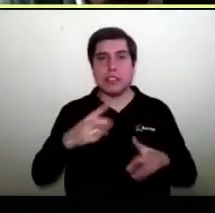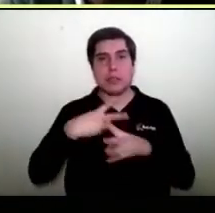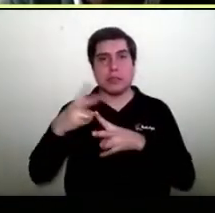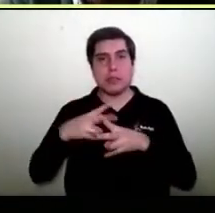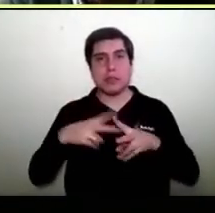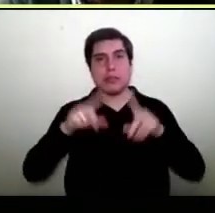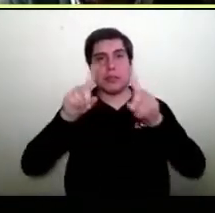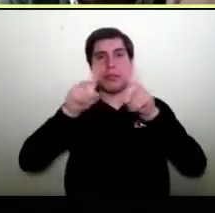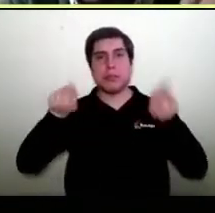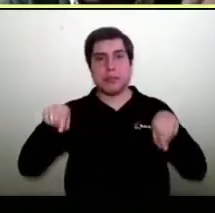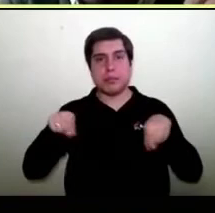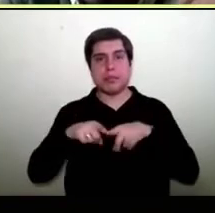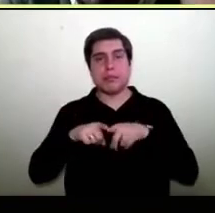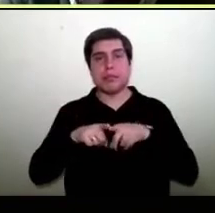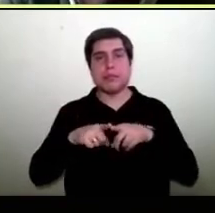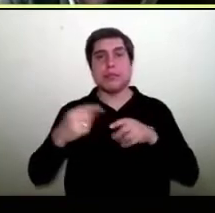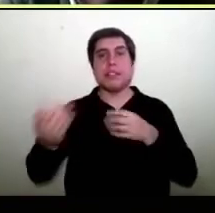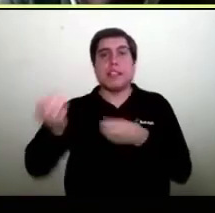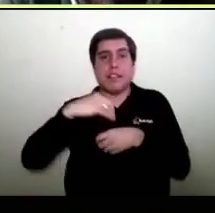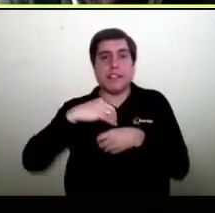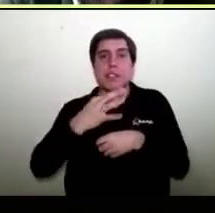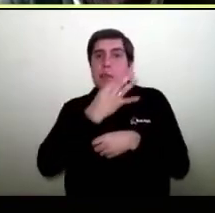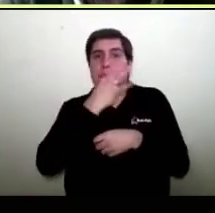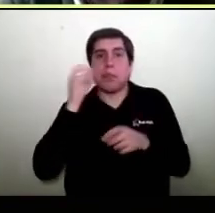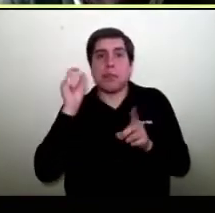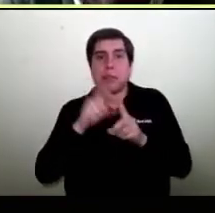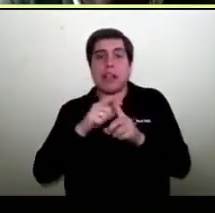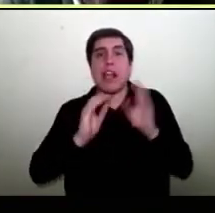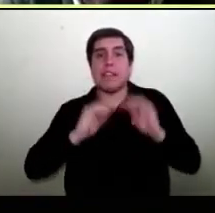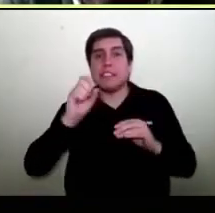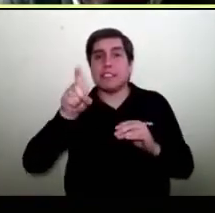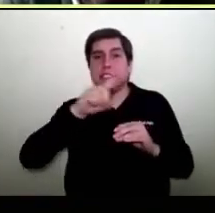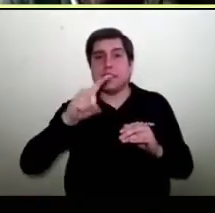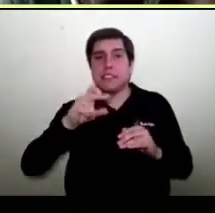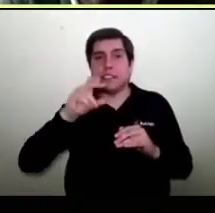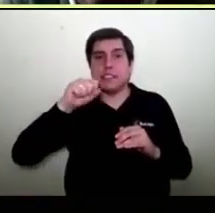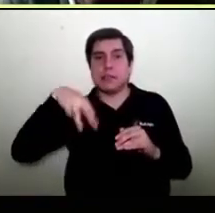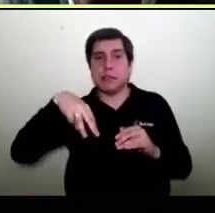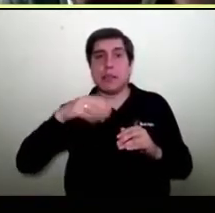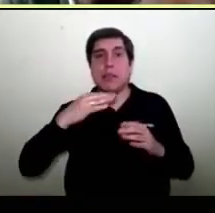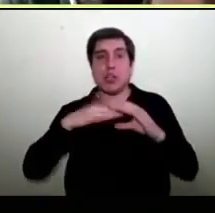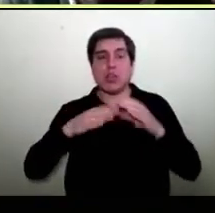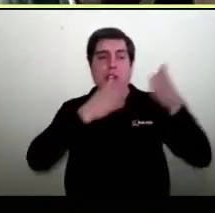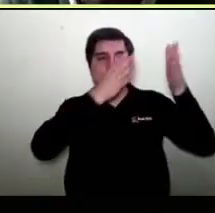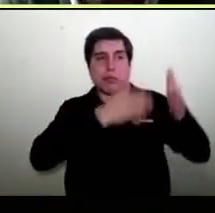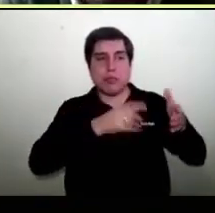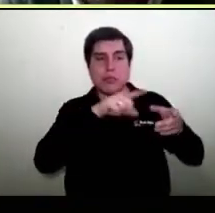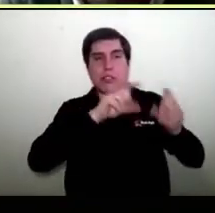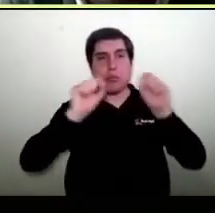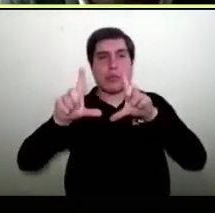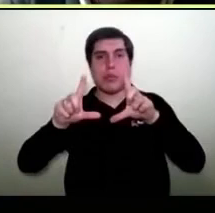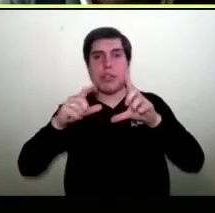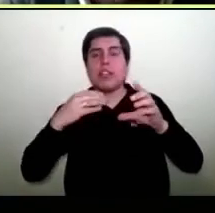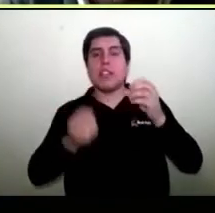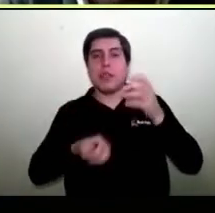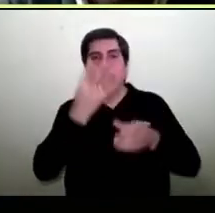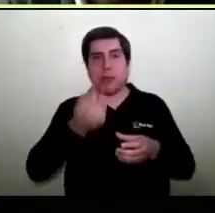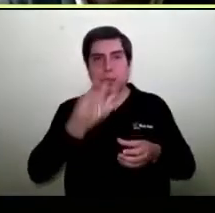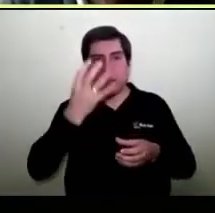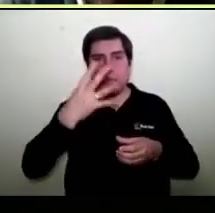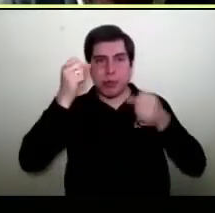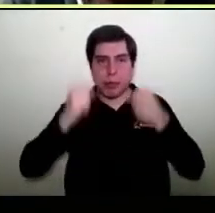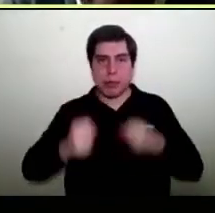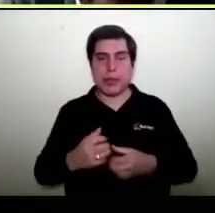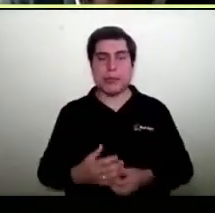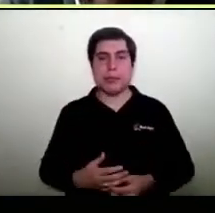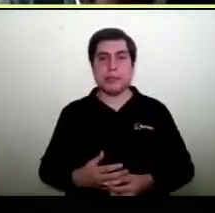te llega una clave, revísenla en spam, de repente caen spam y con esa clave accede y vas creando tus productos, tu perfil y todo